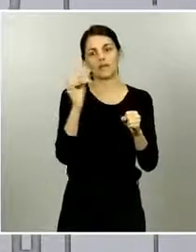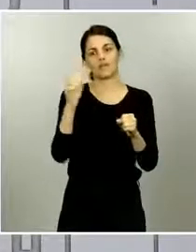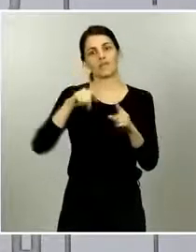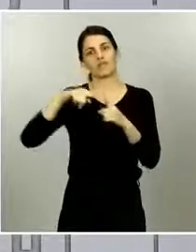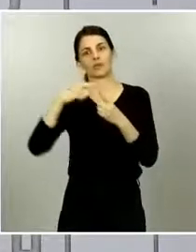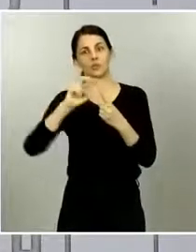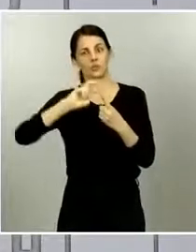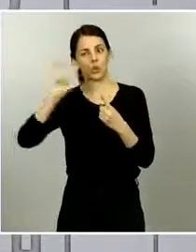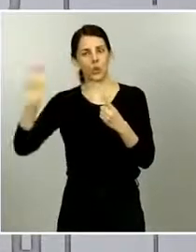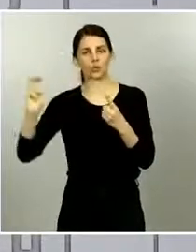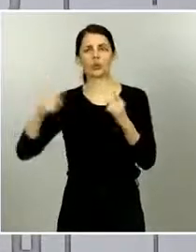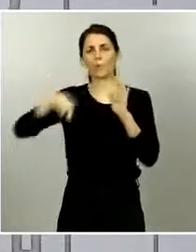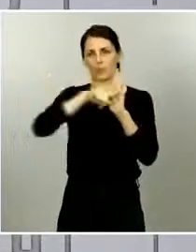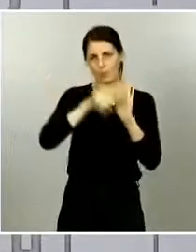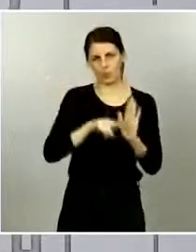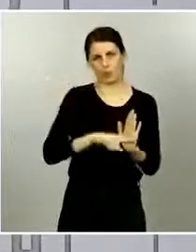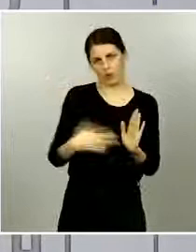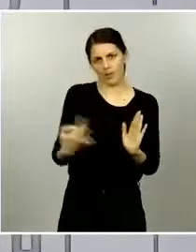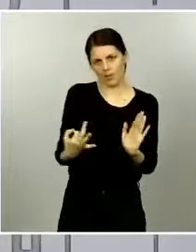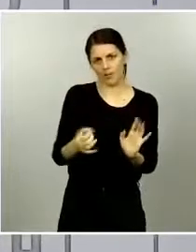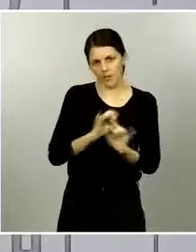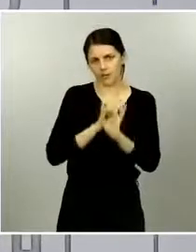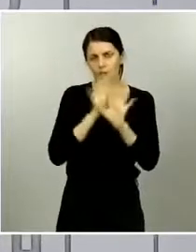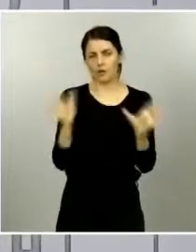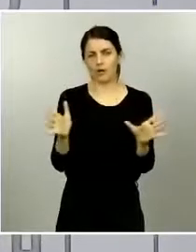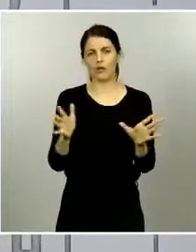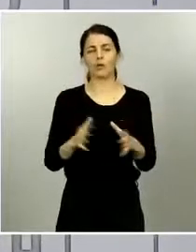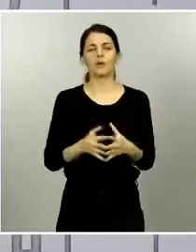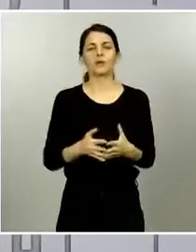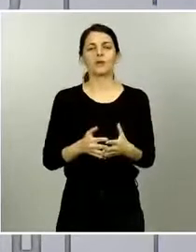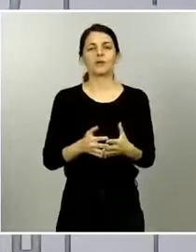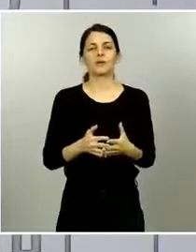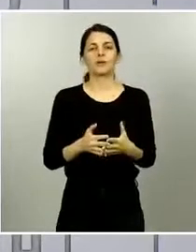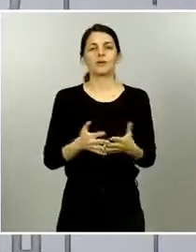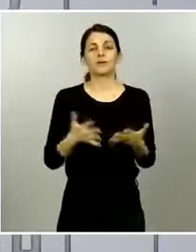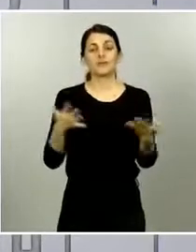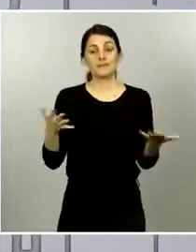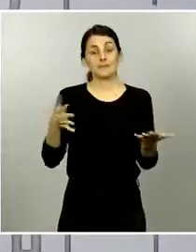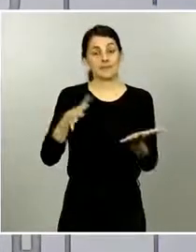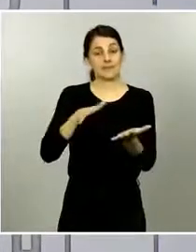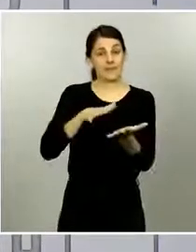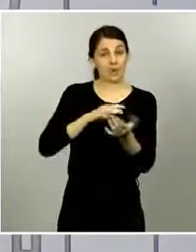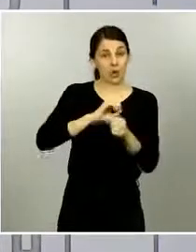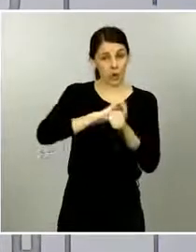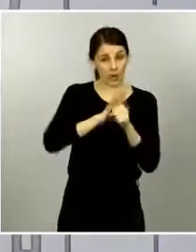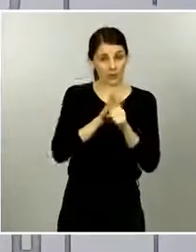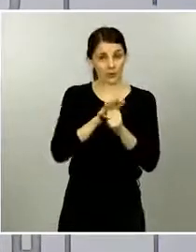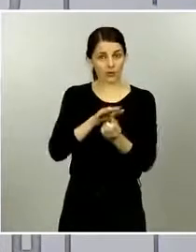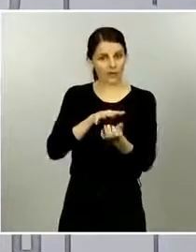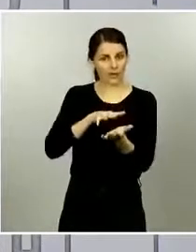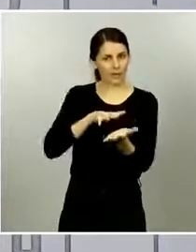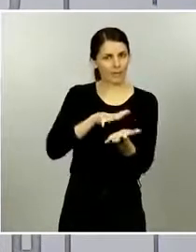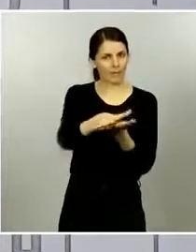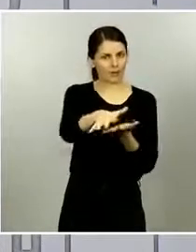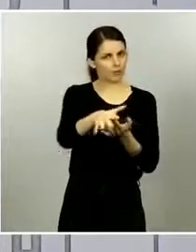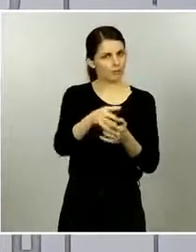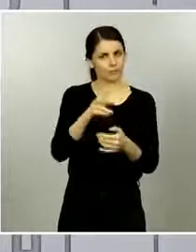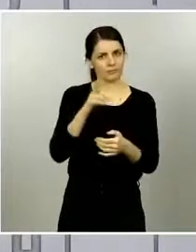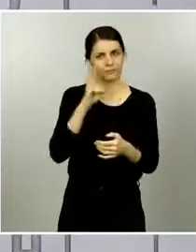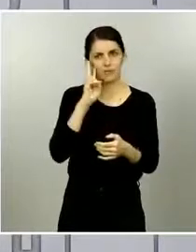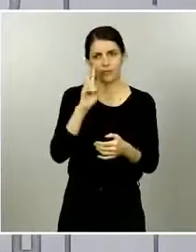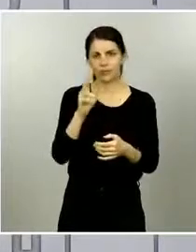asociados a la epidemia también tiene que contemplar todos estos otros factores pero dicho eso creo que